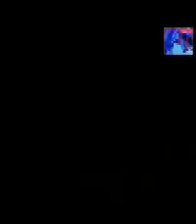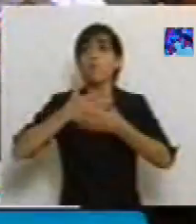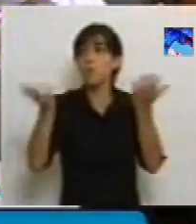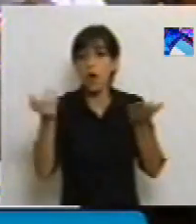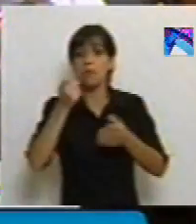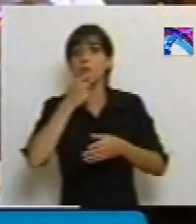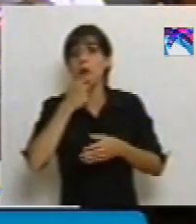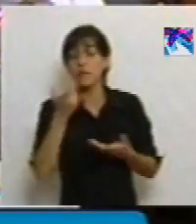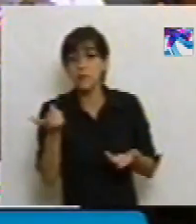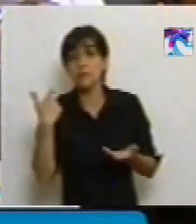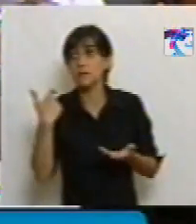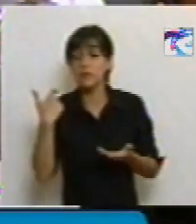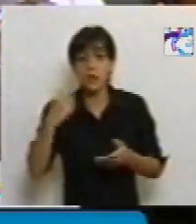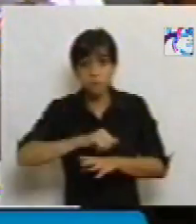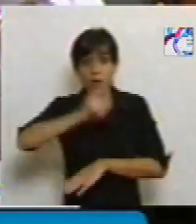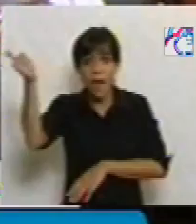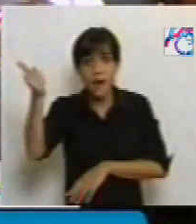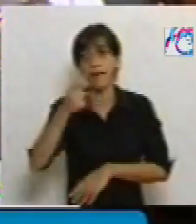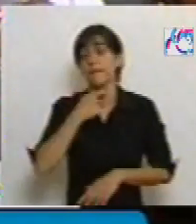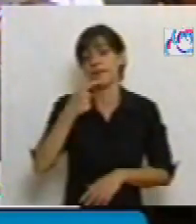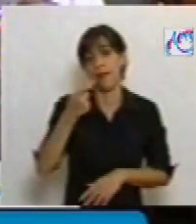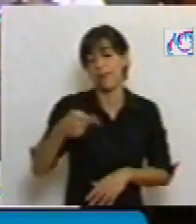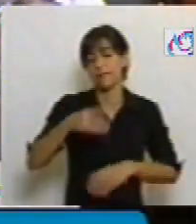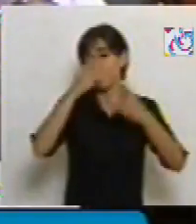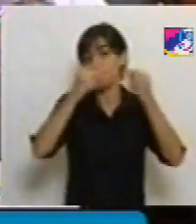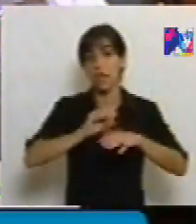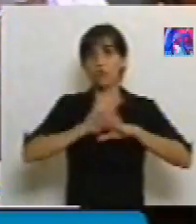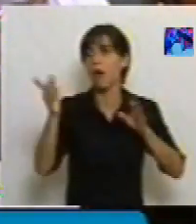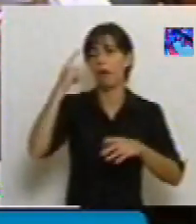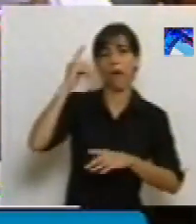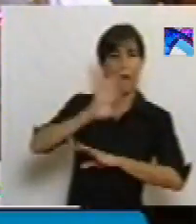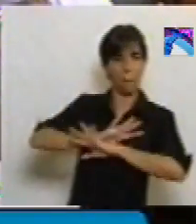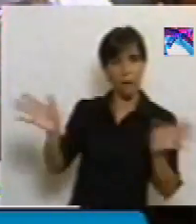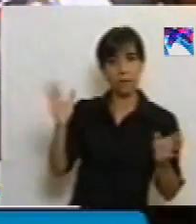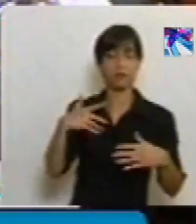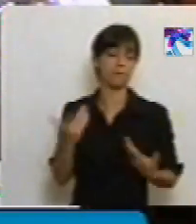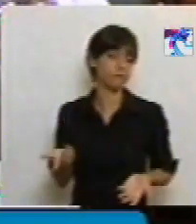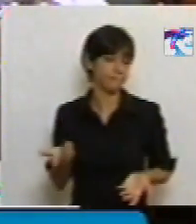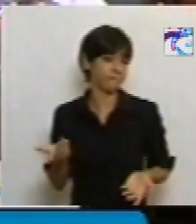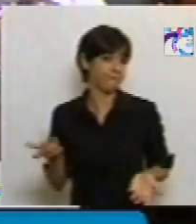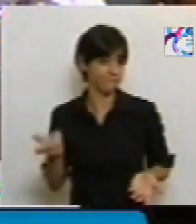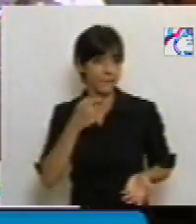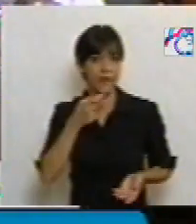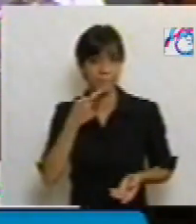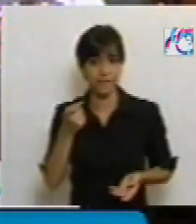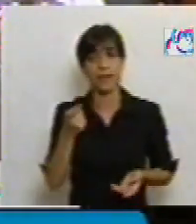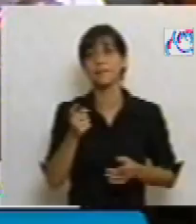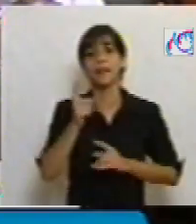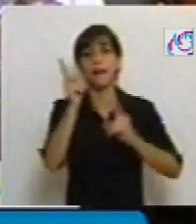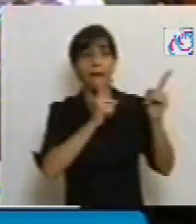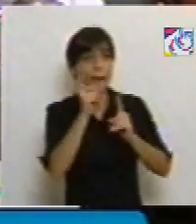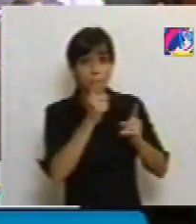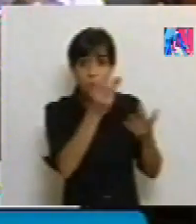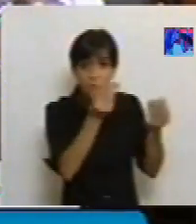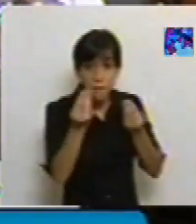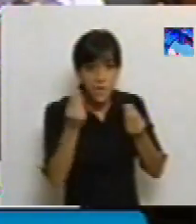ganando ampliamente las elecciones. Si tienen el temor a eso, es porque me parece que no están tan seguros de que la